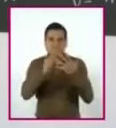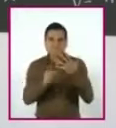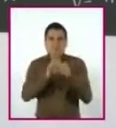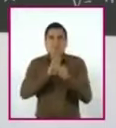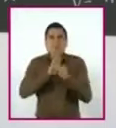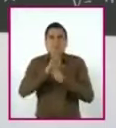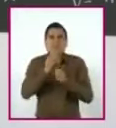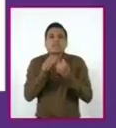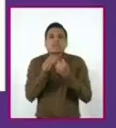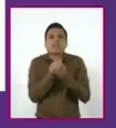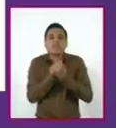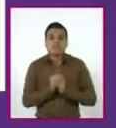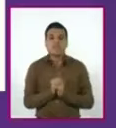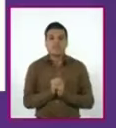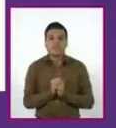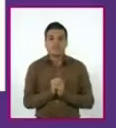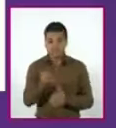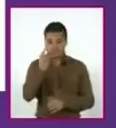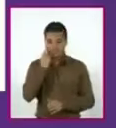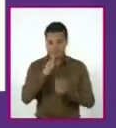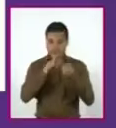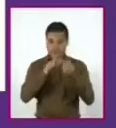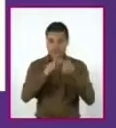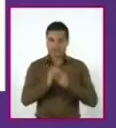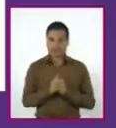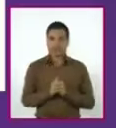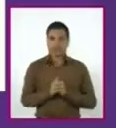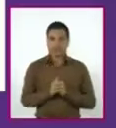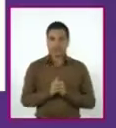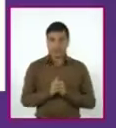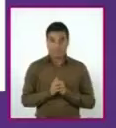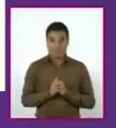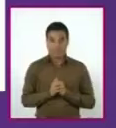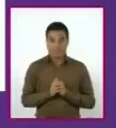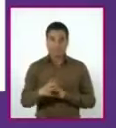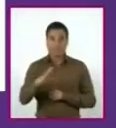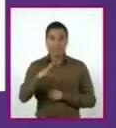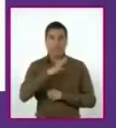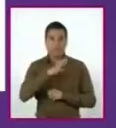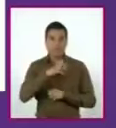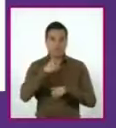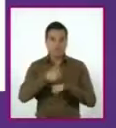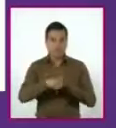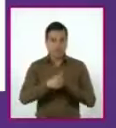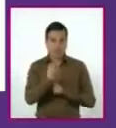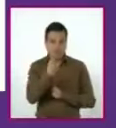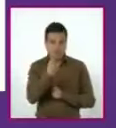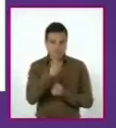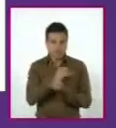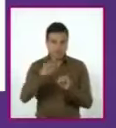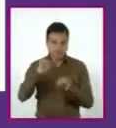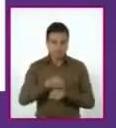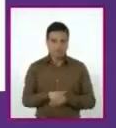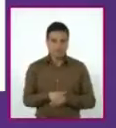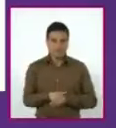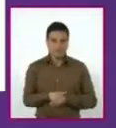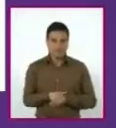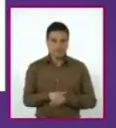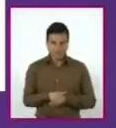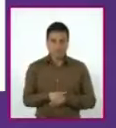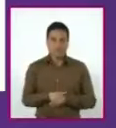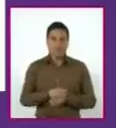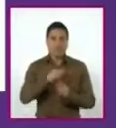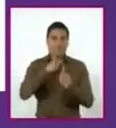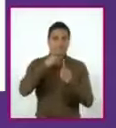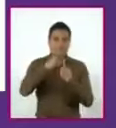estos tipos. En la primera expresión vemos que tiene un término independiente 1 y el término cuadrático